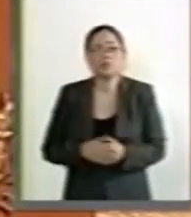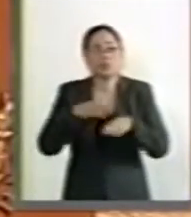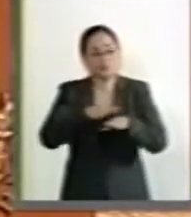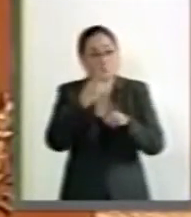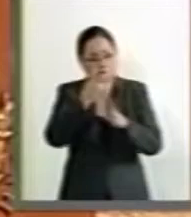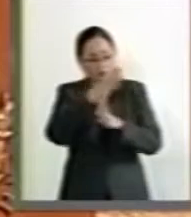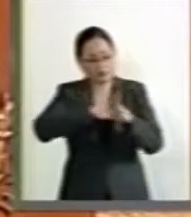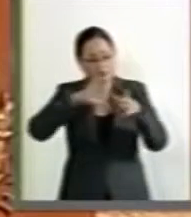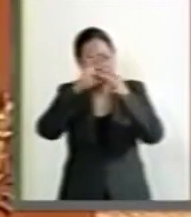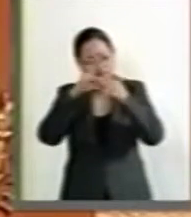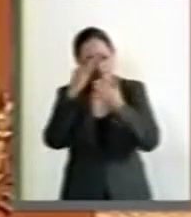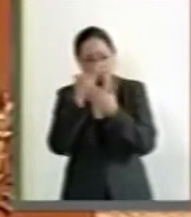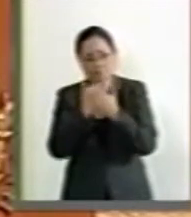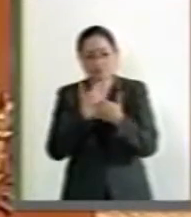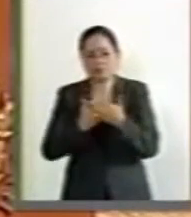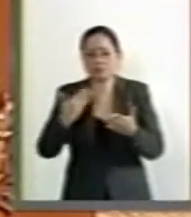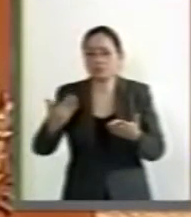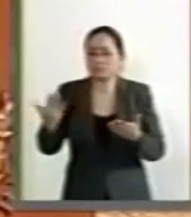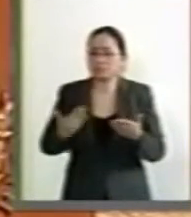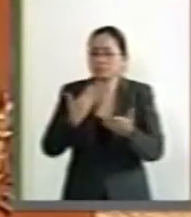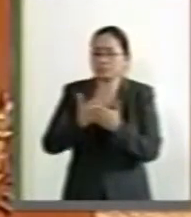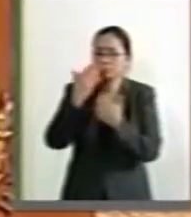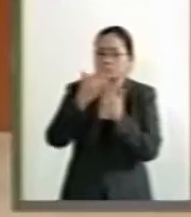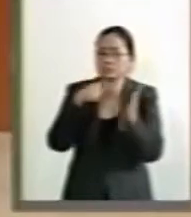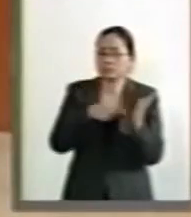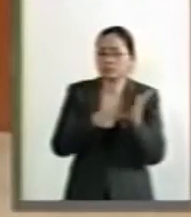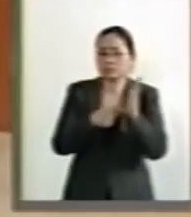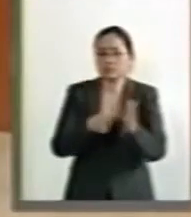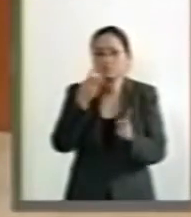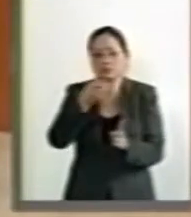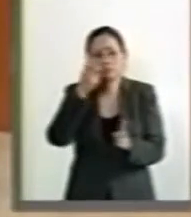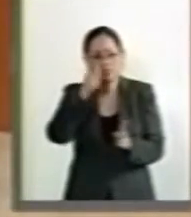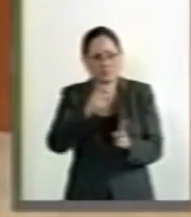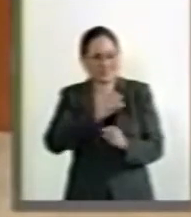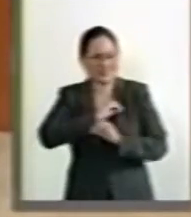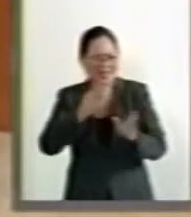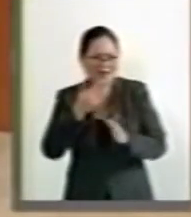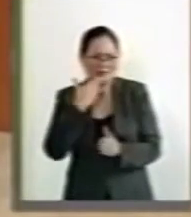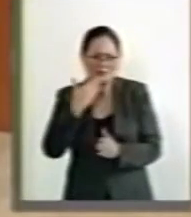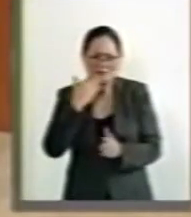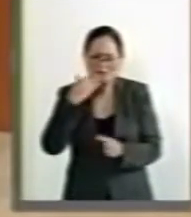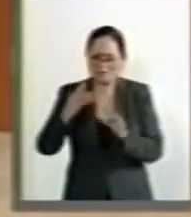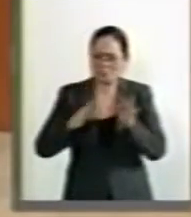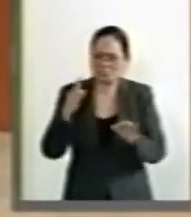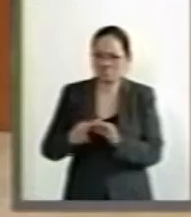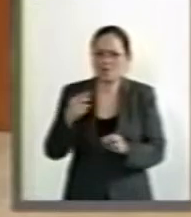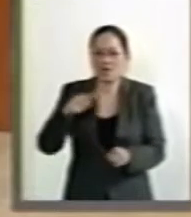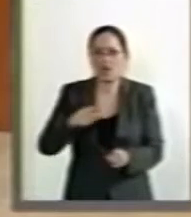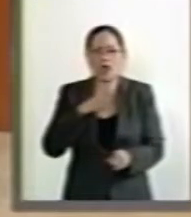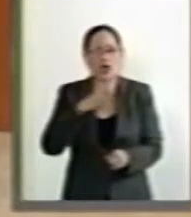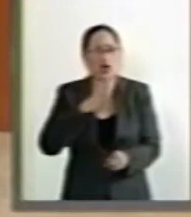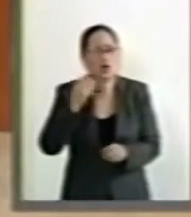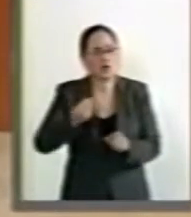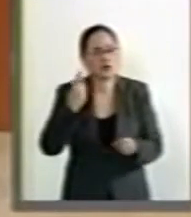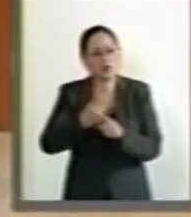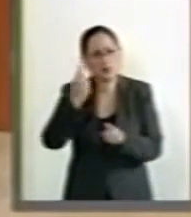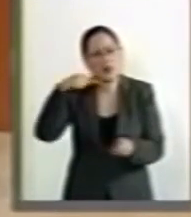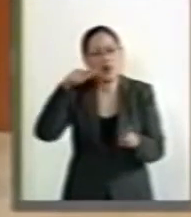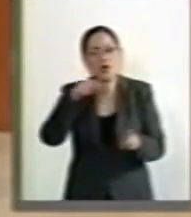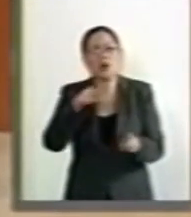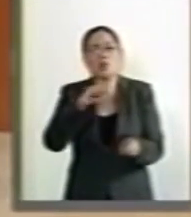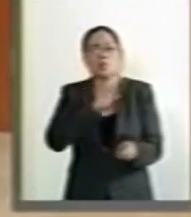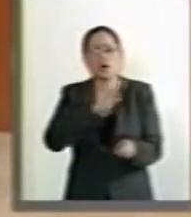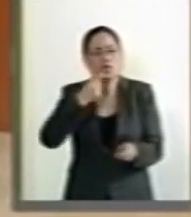este contexto, la propuesta del presente dictamen es más que oportuna, puesto que se trata de una oportunidad